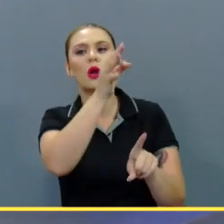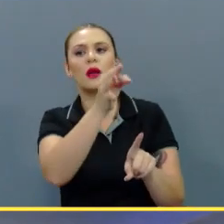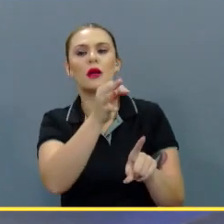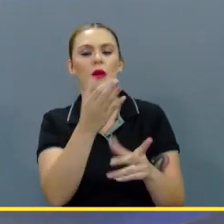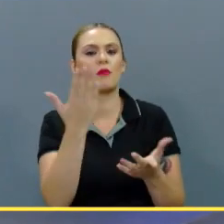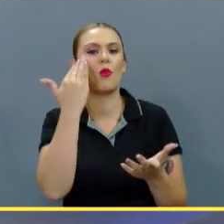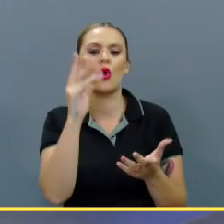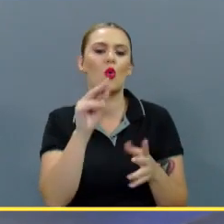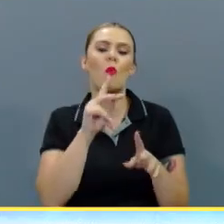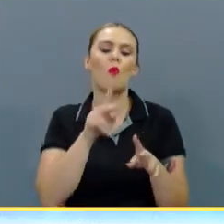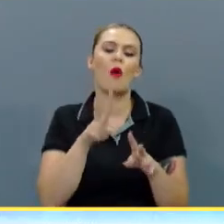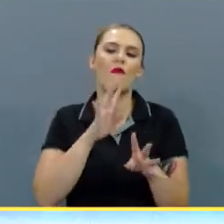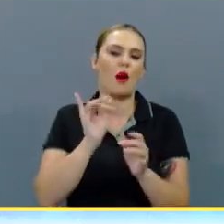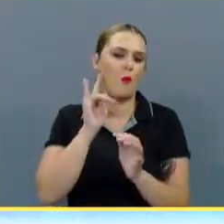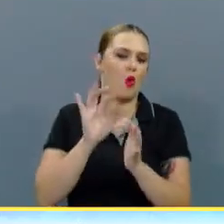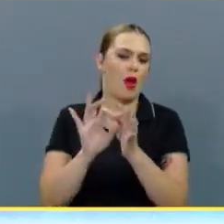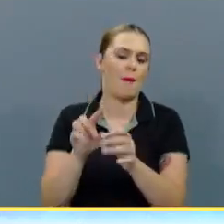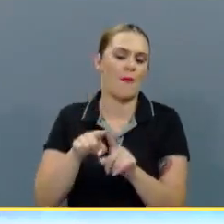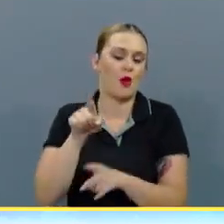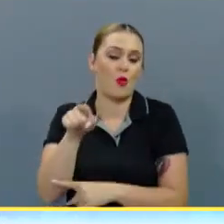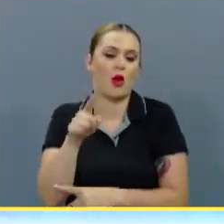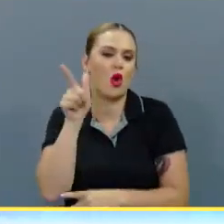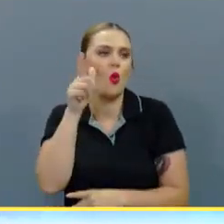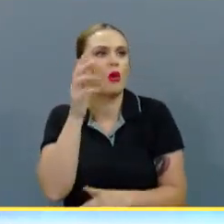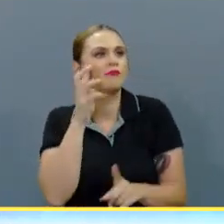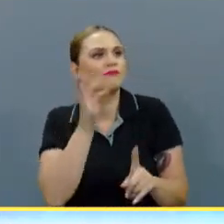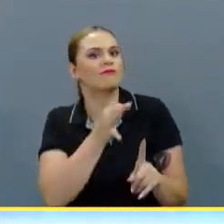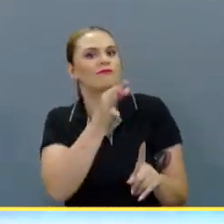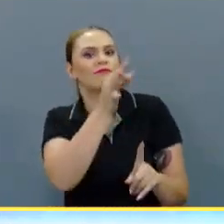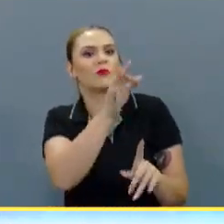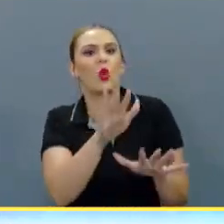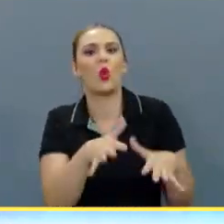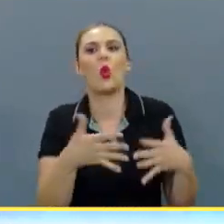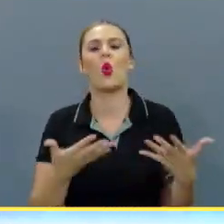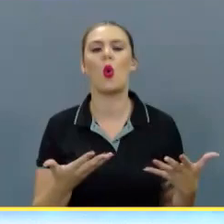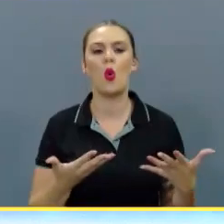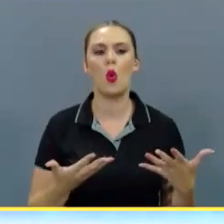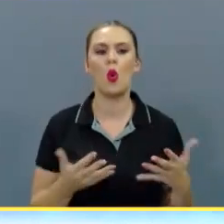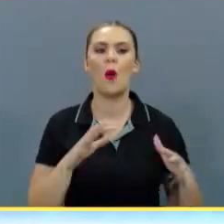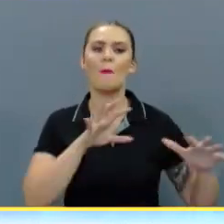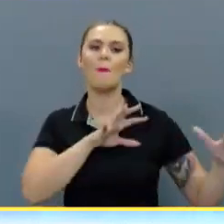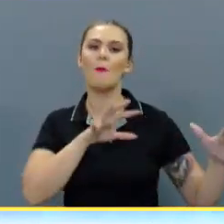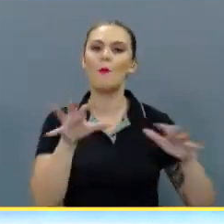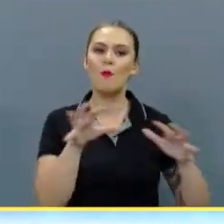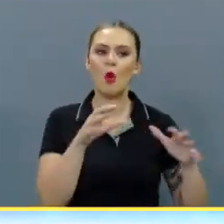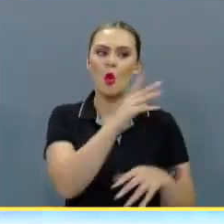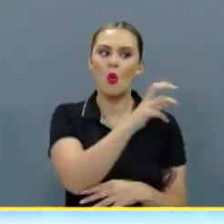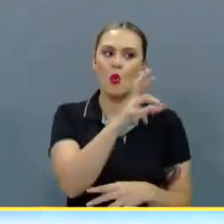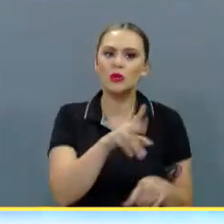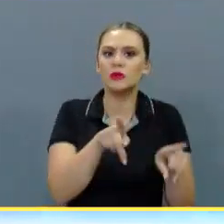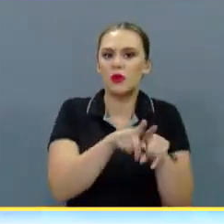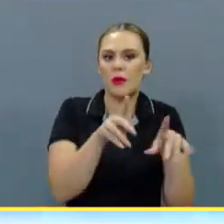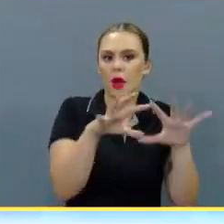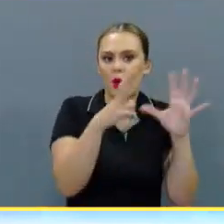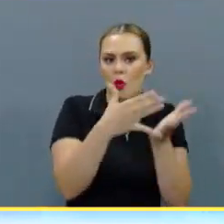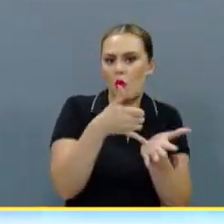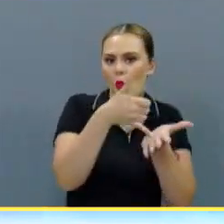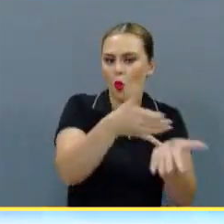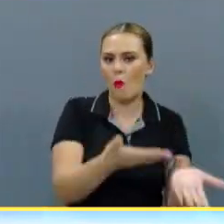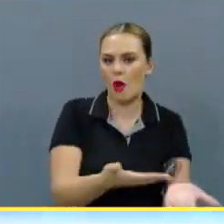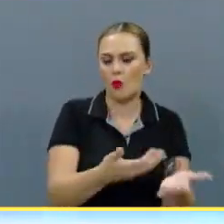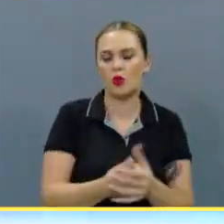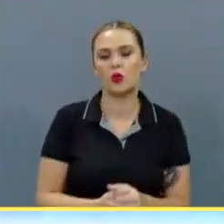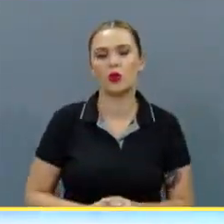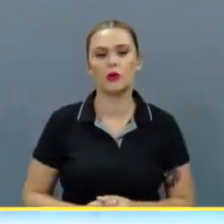porque no puedo hablar por él, pero es lógico que él se visualizara como portero de Costa Rica también en la Copa del Mundo,